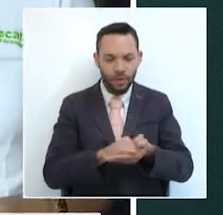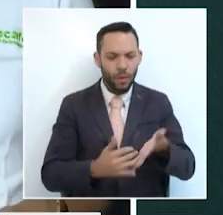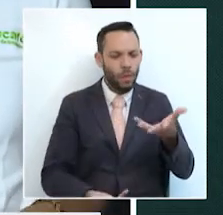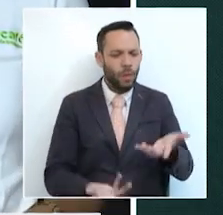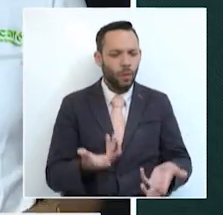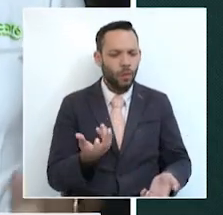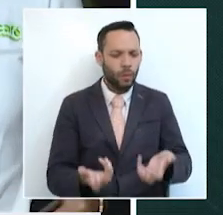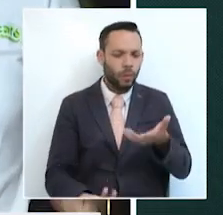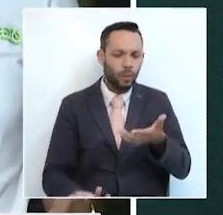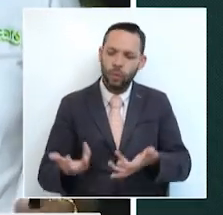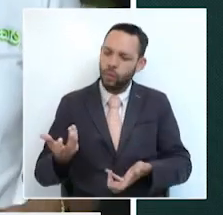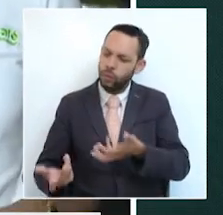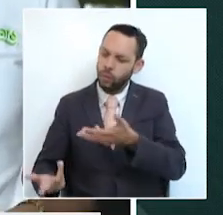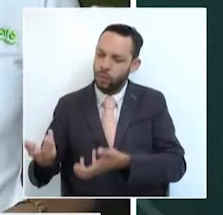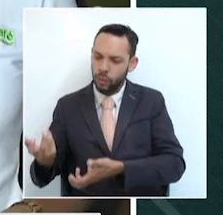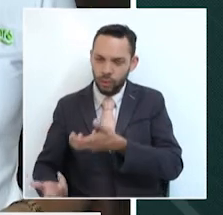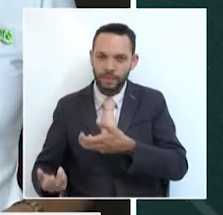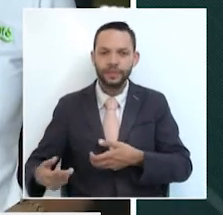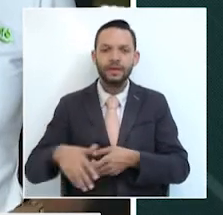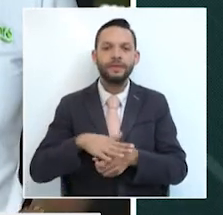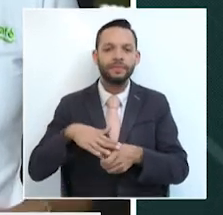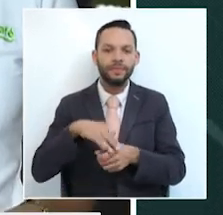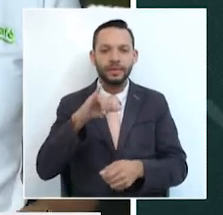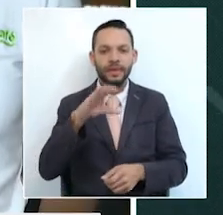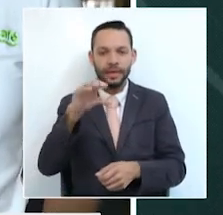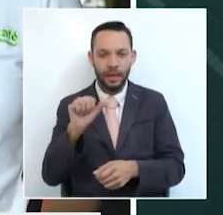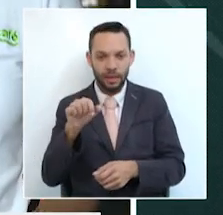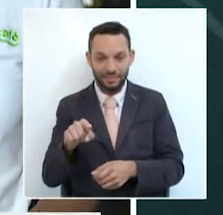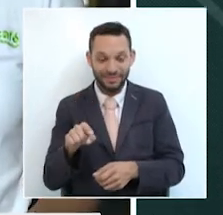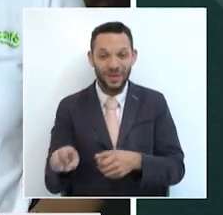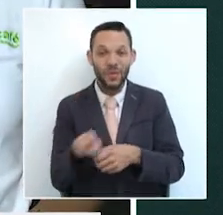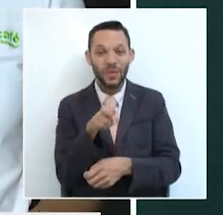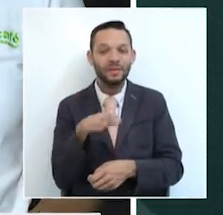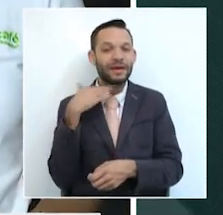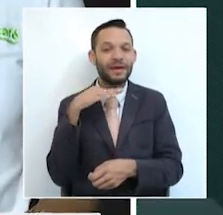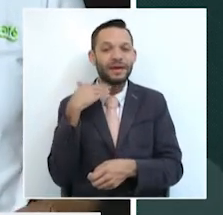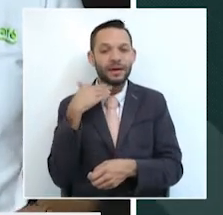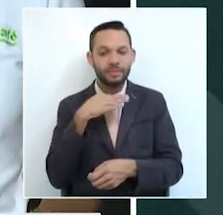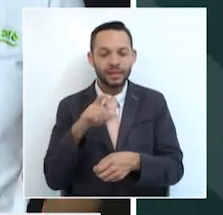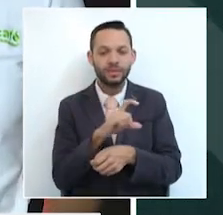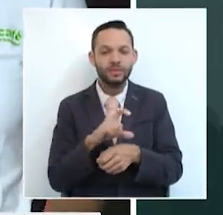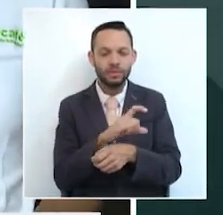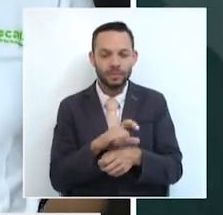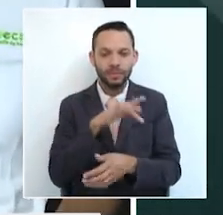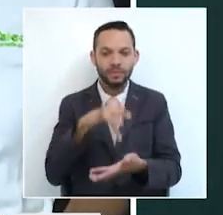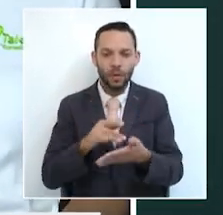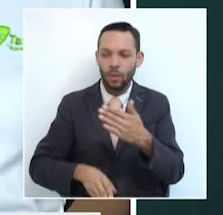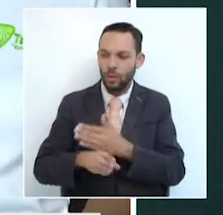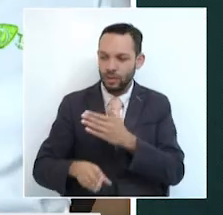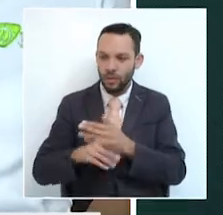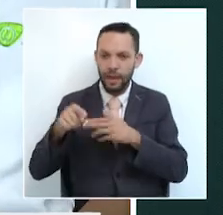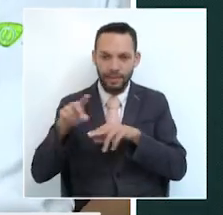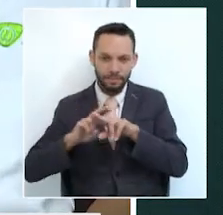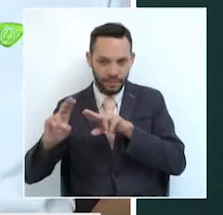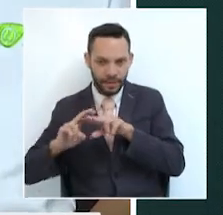este asentamiento en el sector del Ica al norte de la ciudad. Estaremos entregándoles entonces más detalles. Sigan ustedes compañeros en estudio.